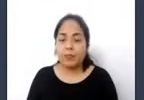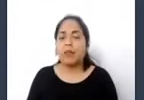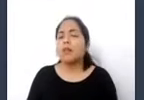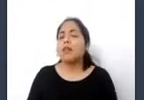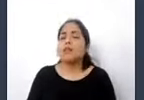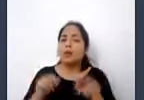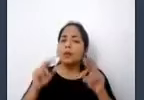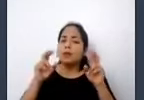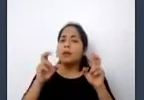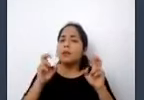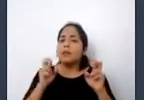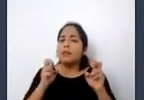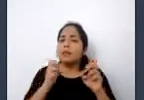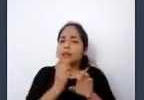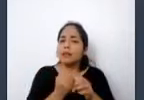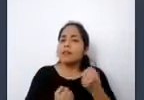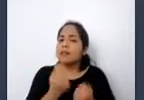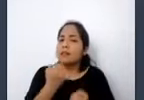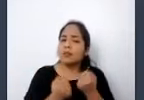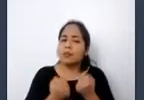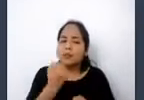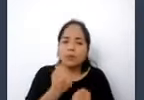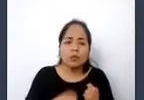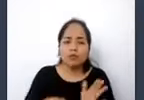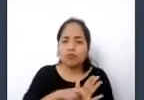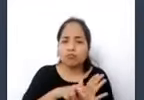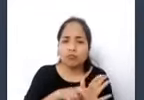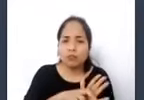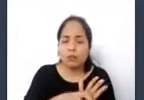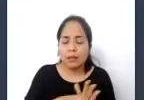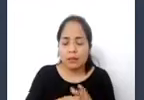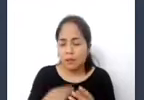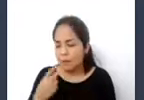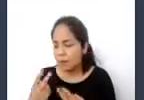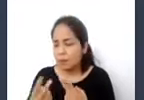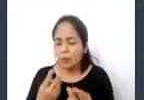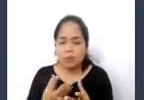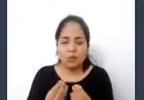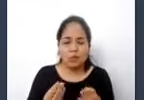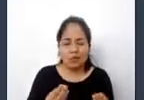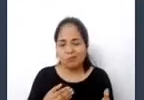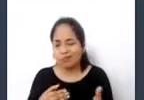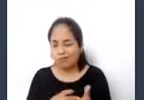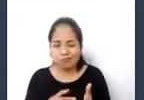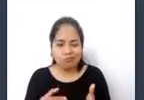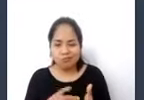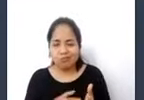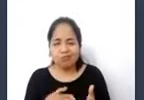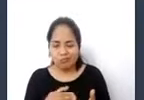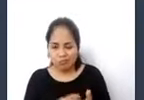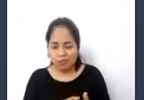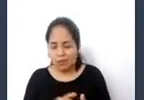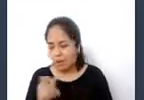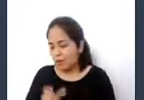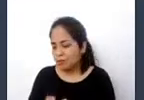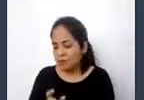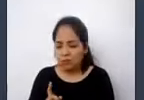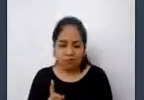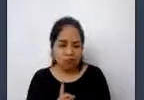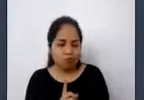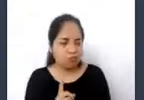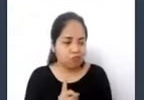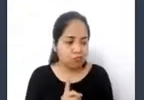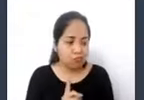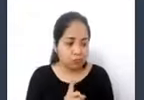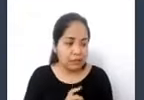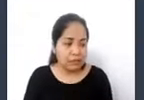debemos englobar a los obstáculos que las personas con discapacidad encuentran cuando deben movilizarse, ya